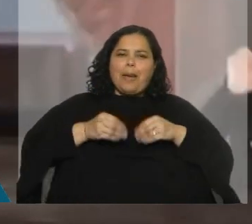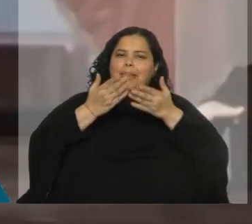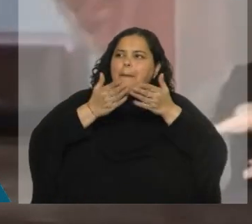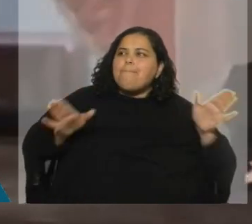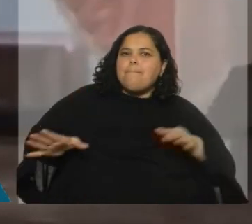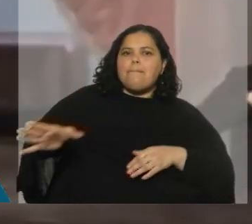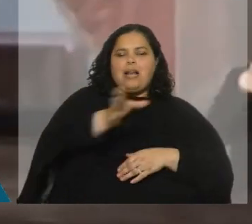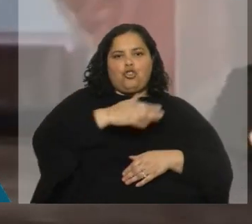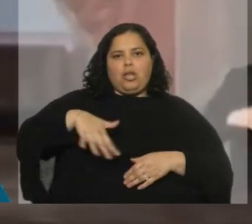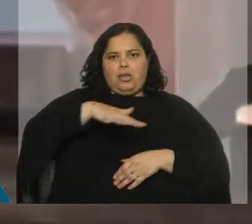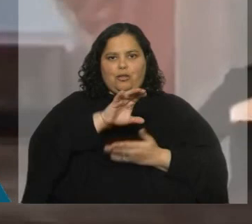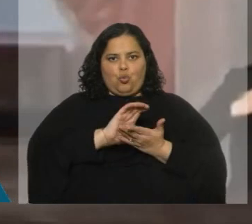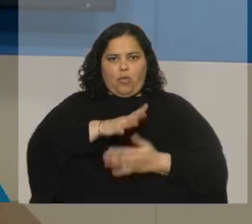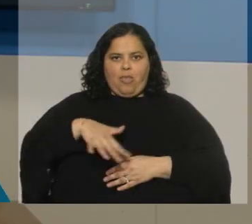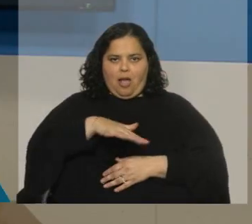ciudadana.